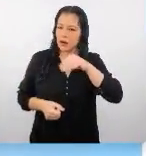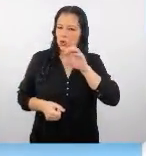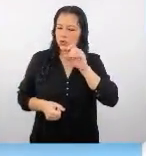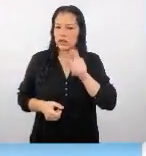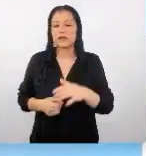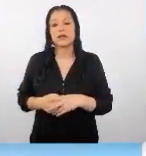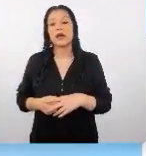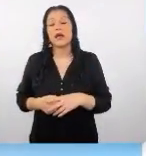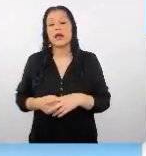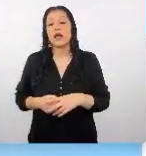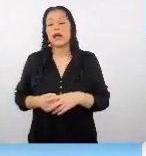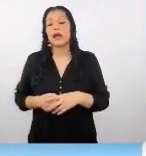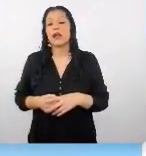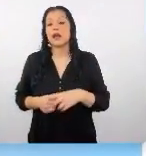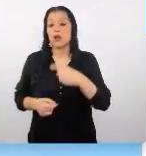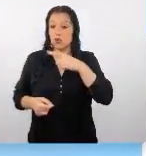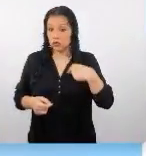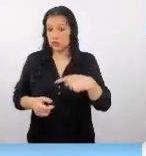el mercado chino tiene